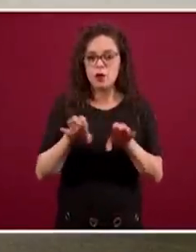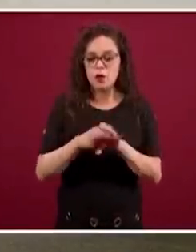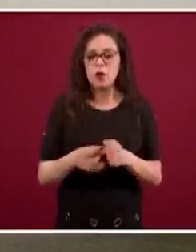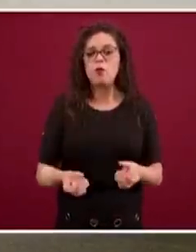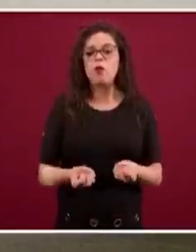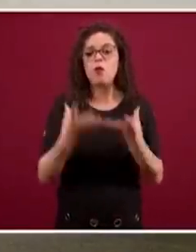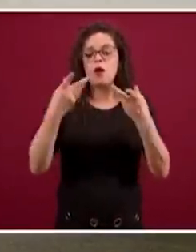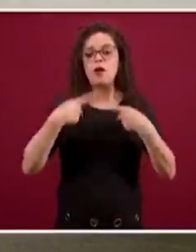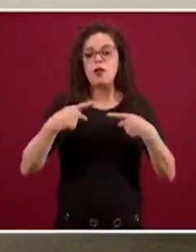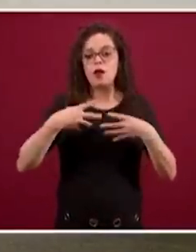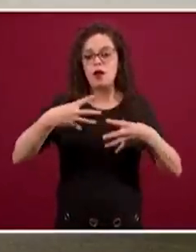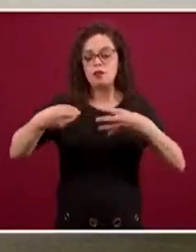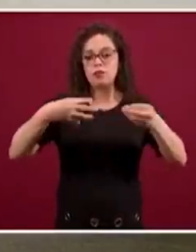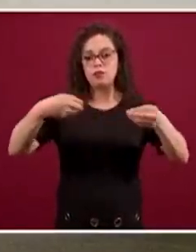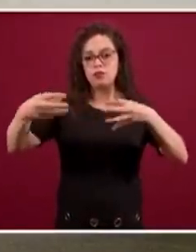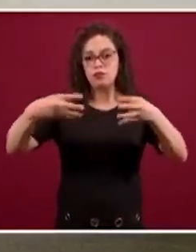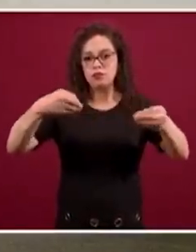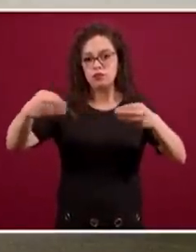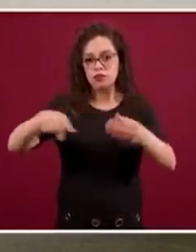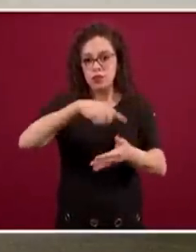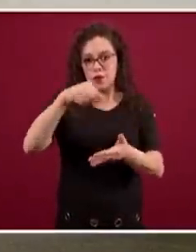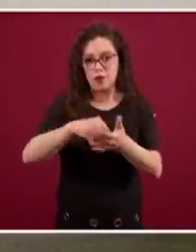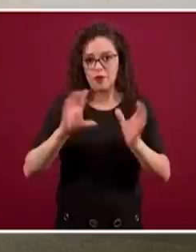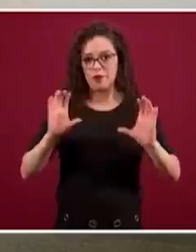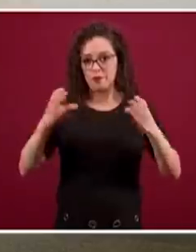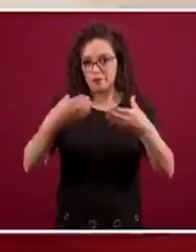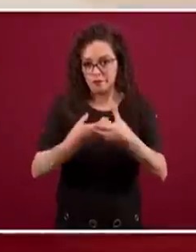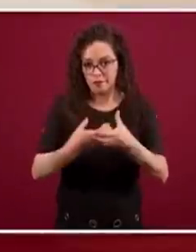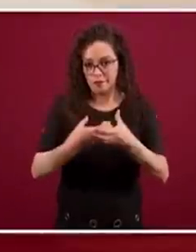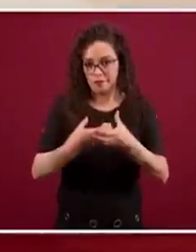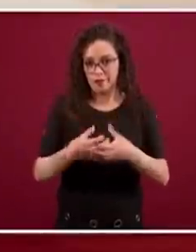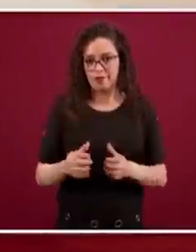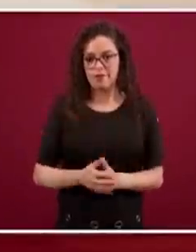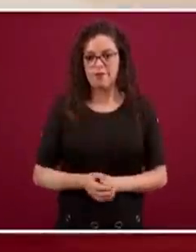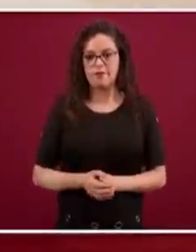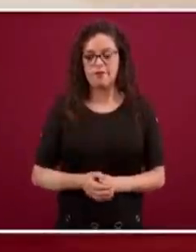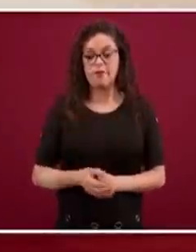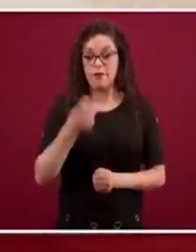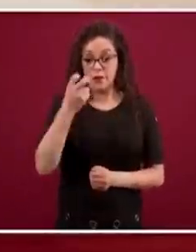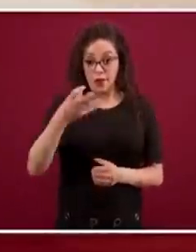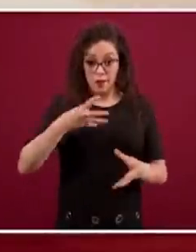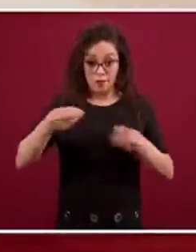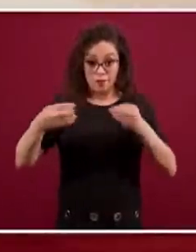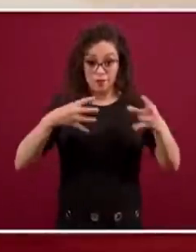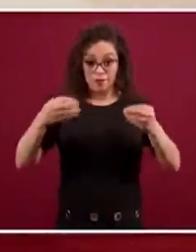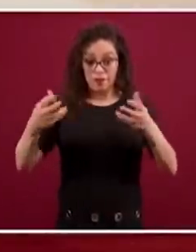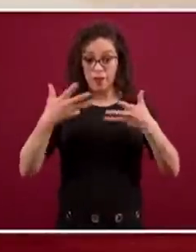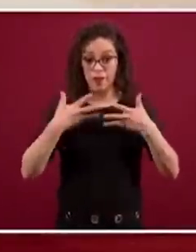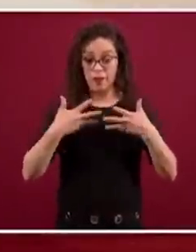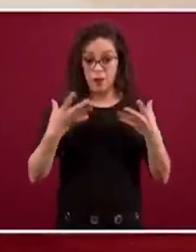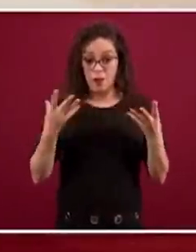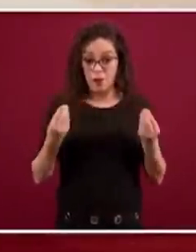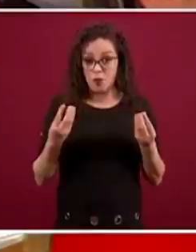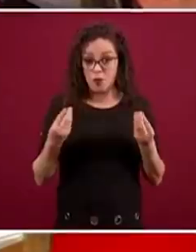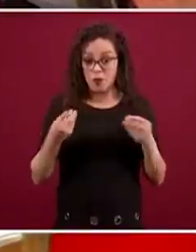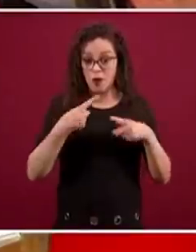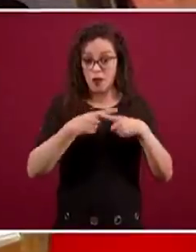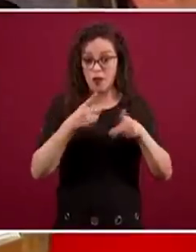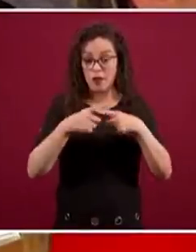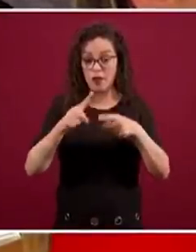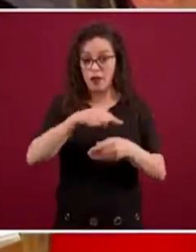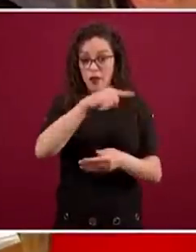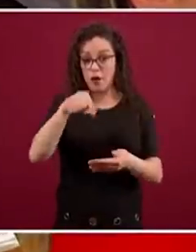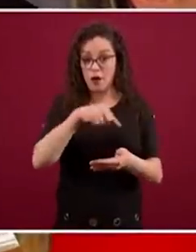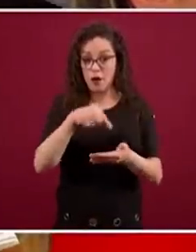el doctor Alomía, también cuando existe confluencia de estos brotes y empieza a haber una transmisión sostenida en distintas